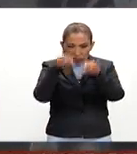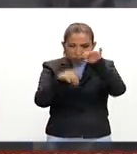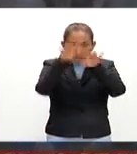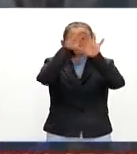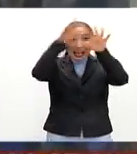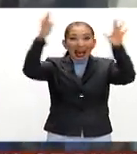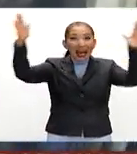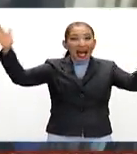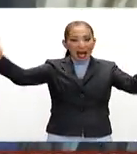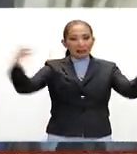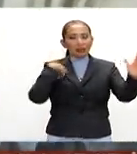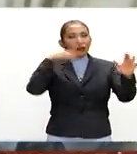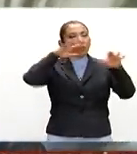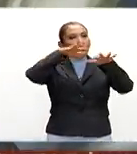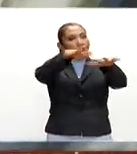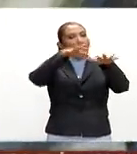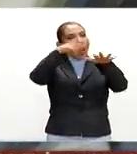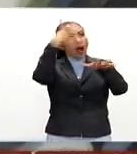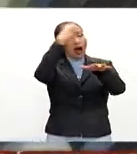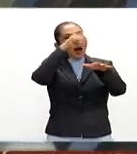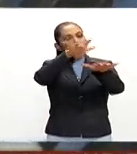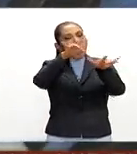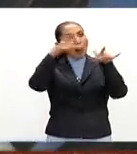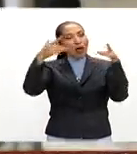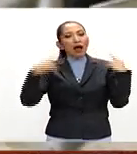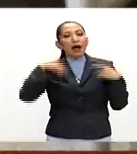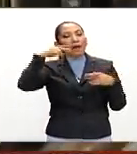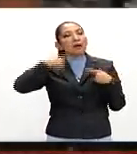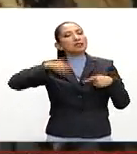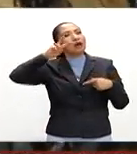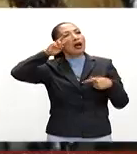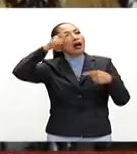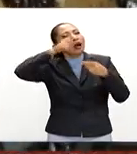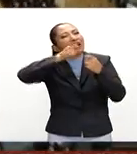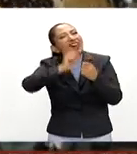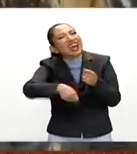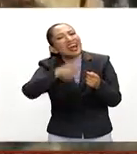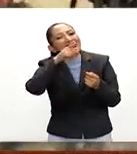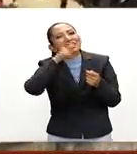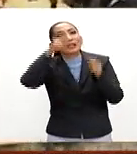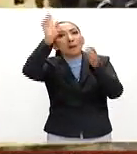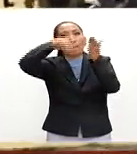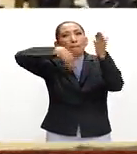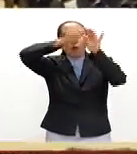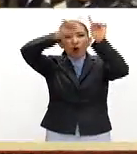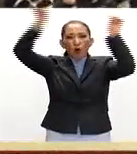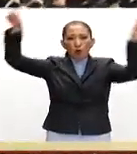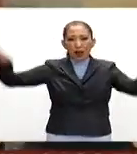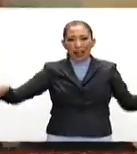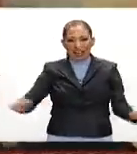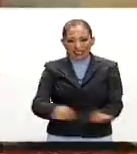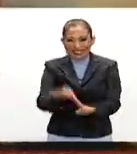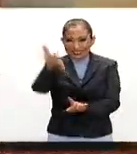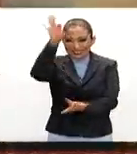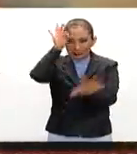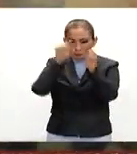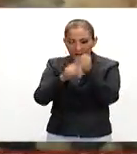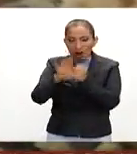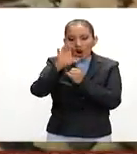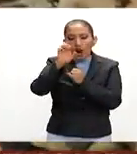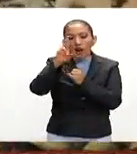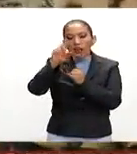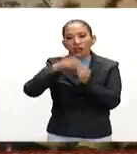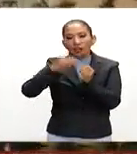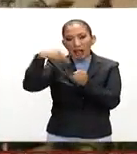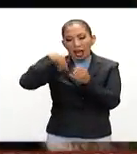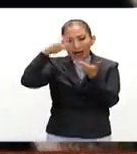murales en alta definición que permitirán al público adentrarse a la corriente muralista las obras seleccionadas son el corrido